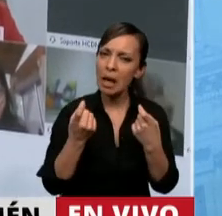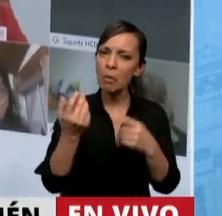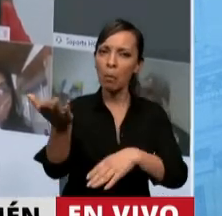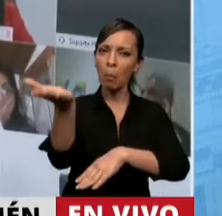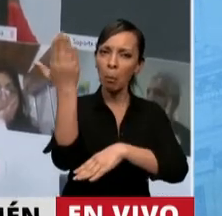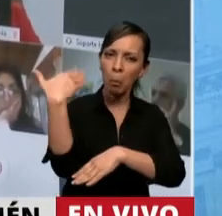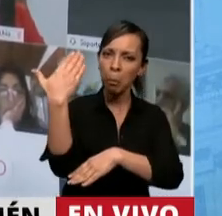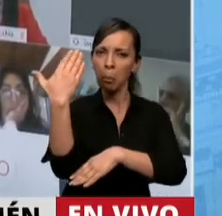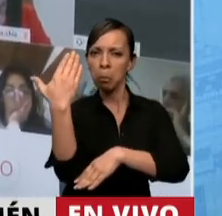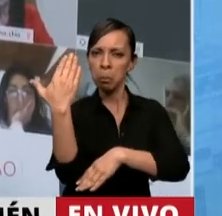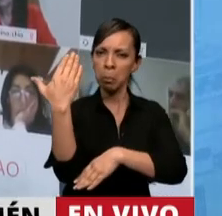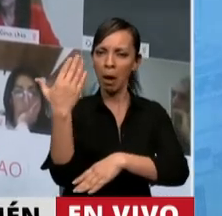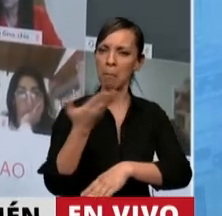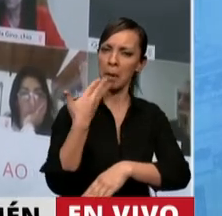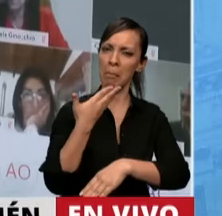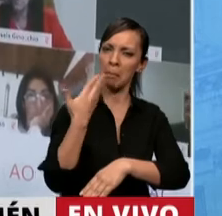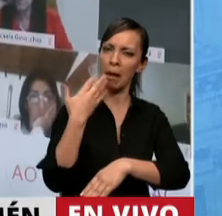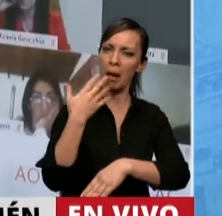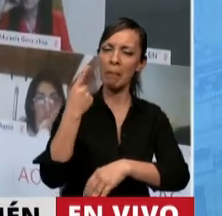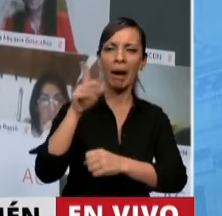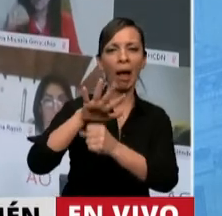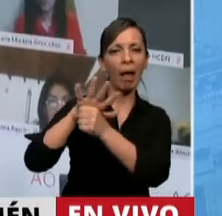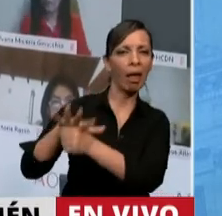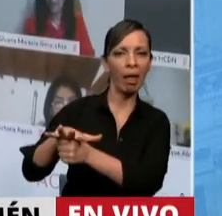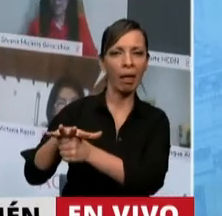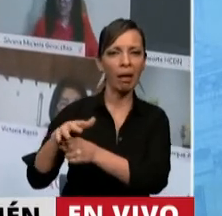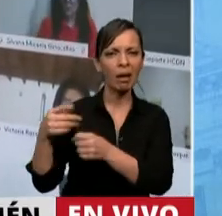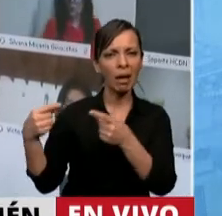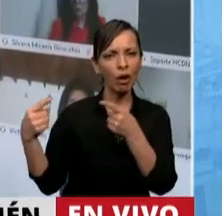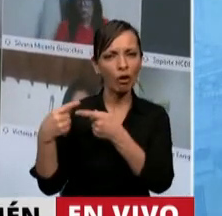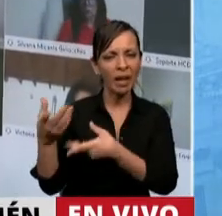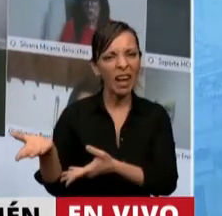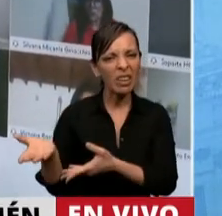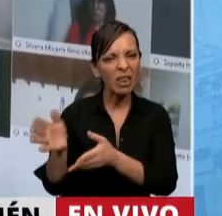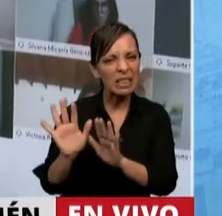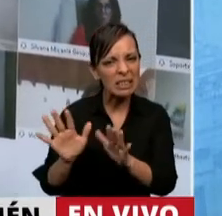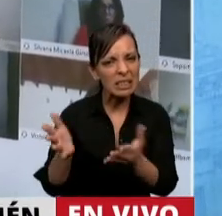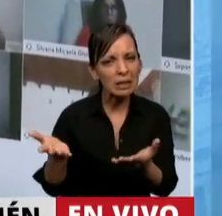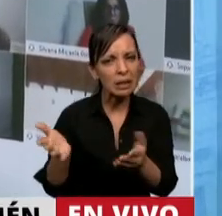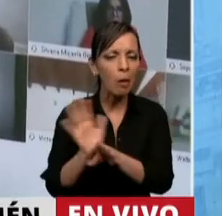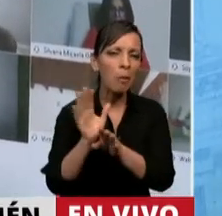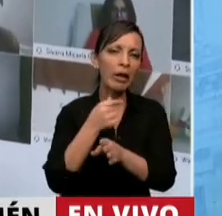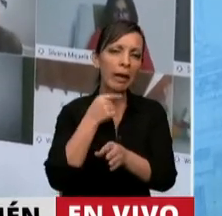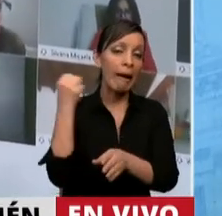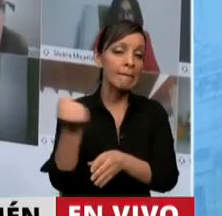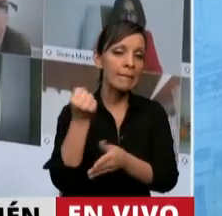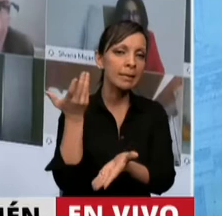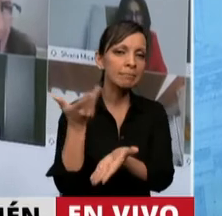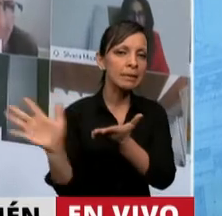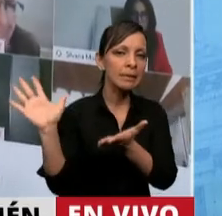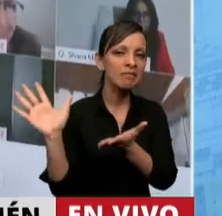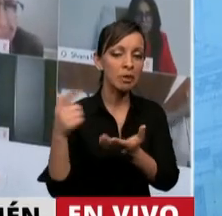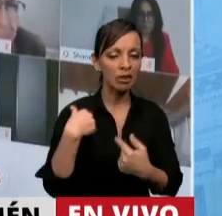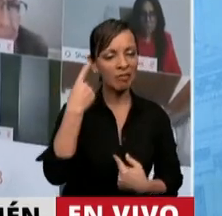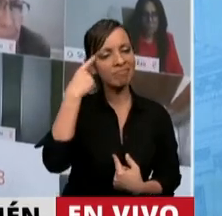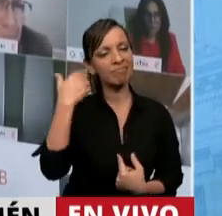dialéctica para serruchar el piso de mi adversario y sacarlo de la cancha con la soberbia